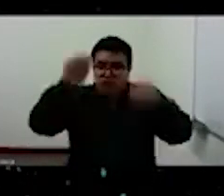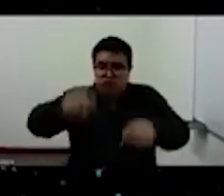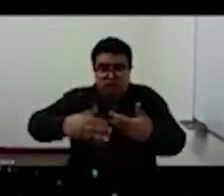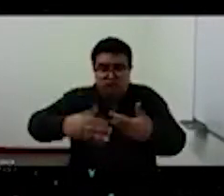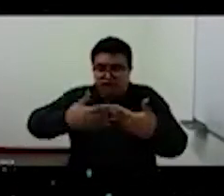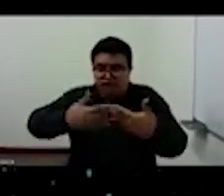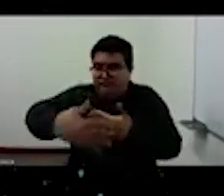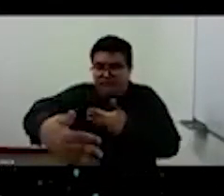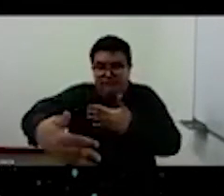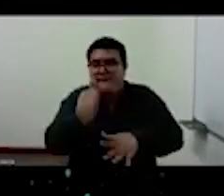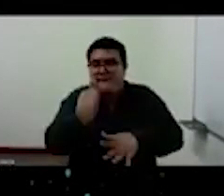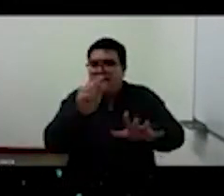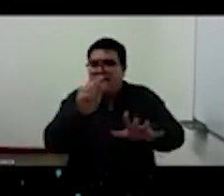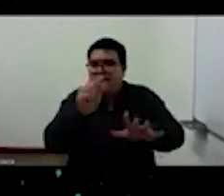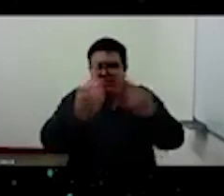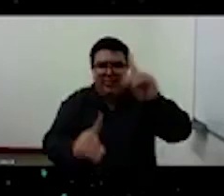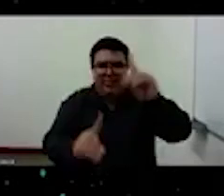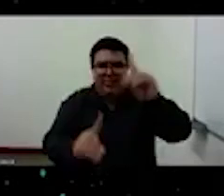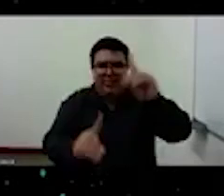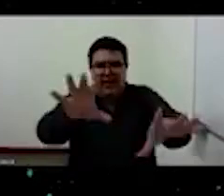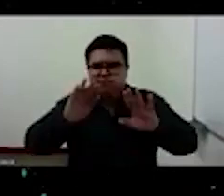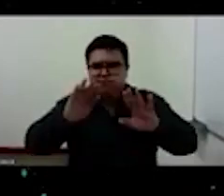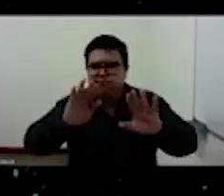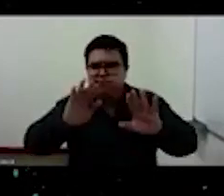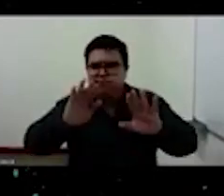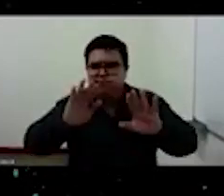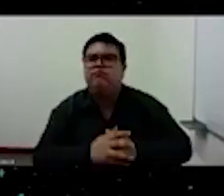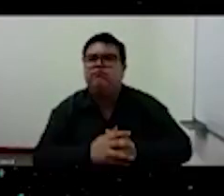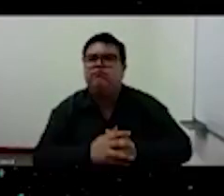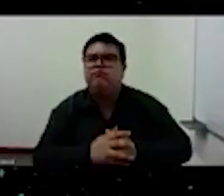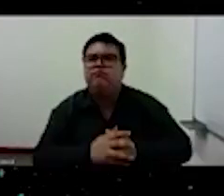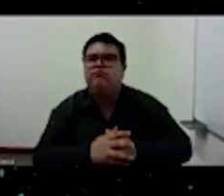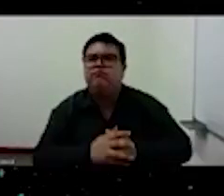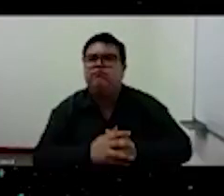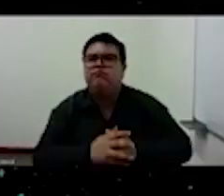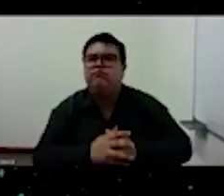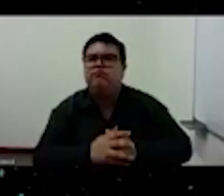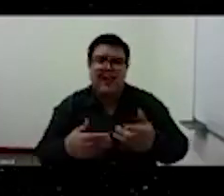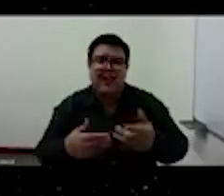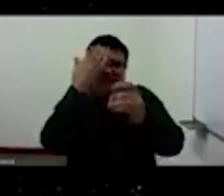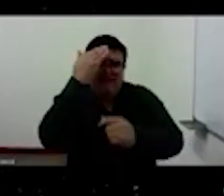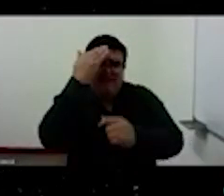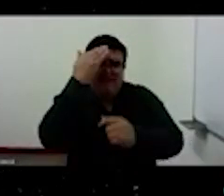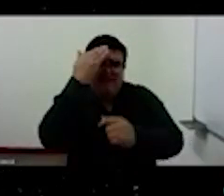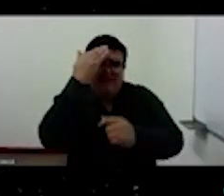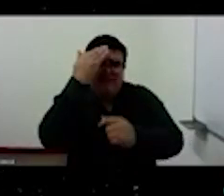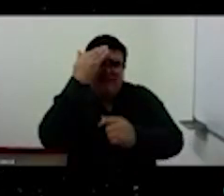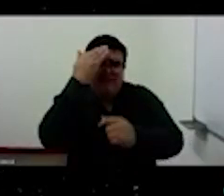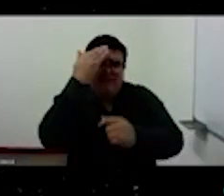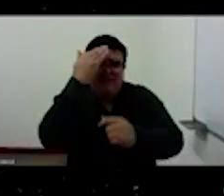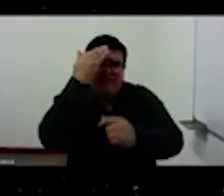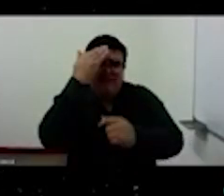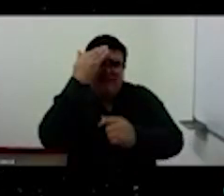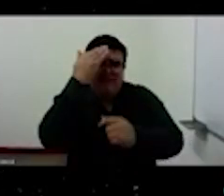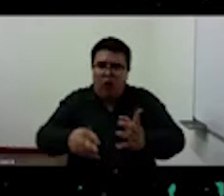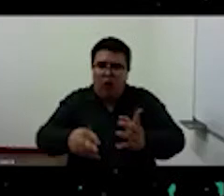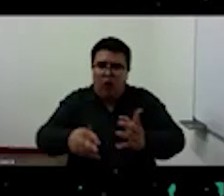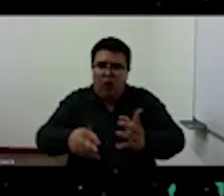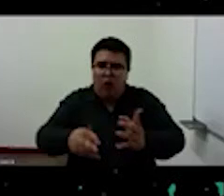evolución, la historia